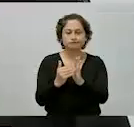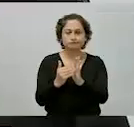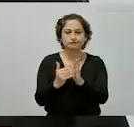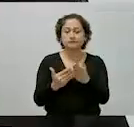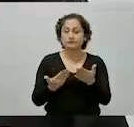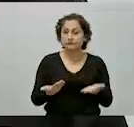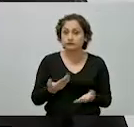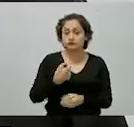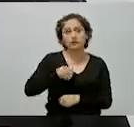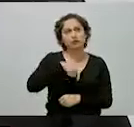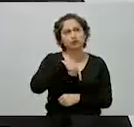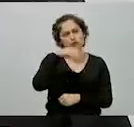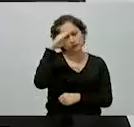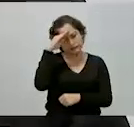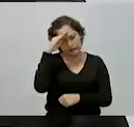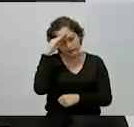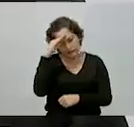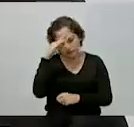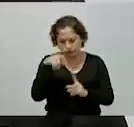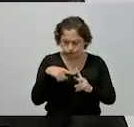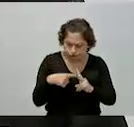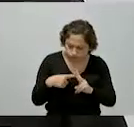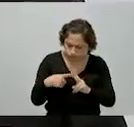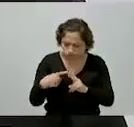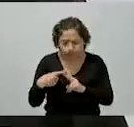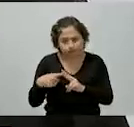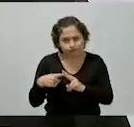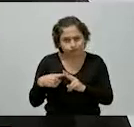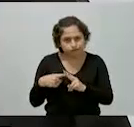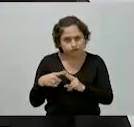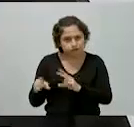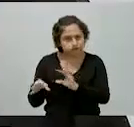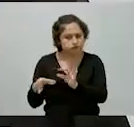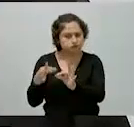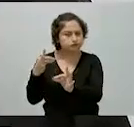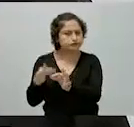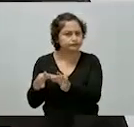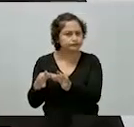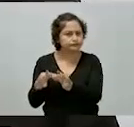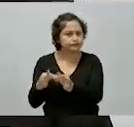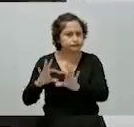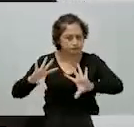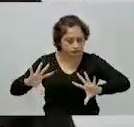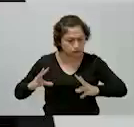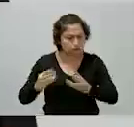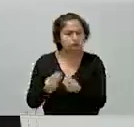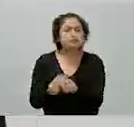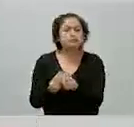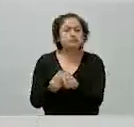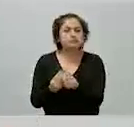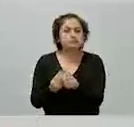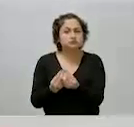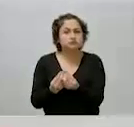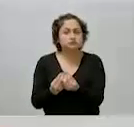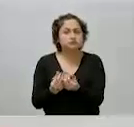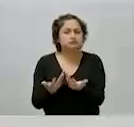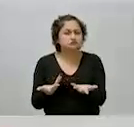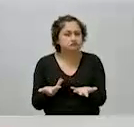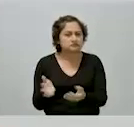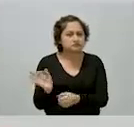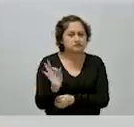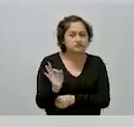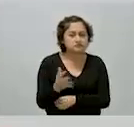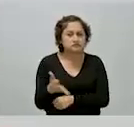nos va a costar, va a requerir de una inversión total de